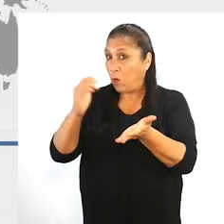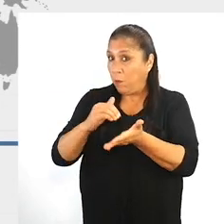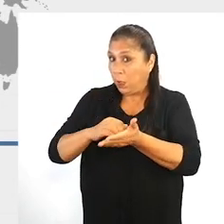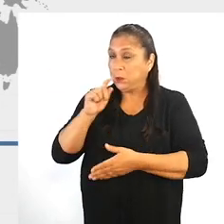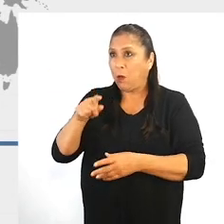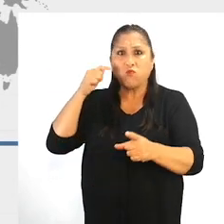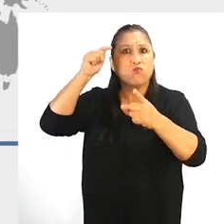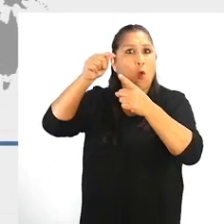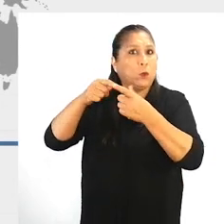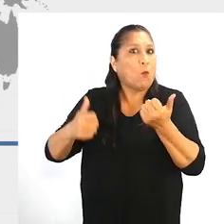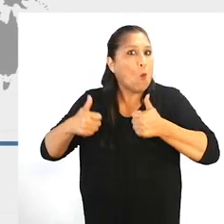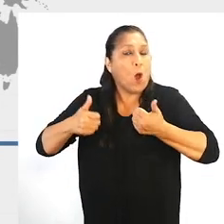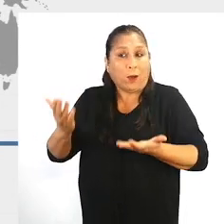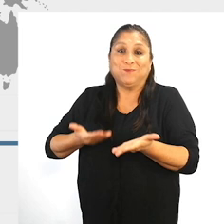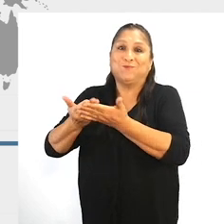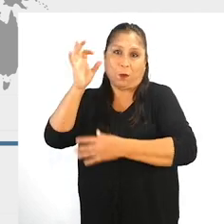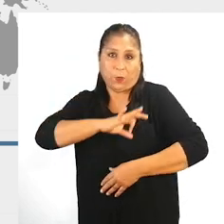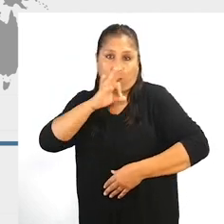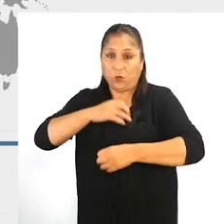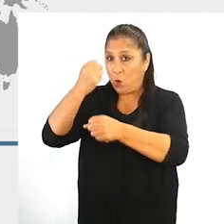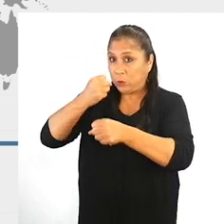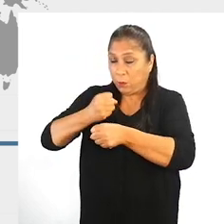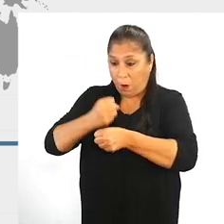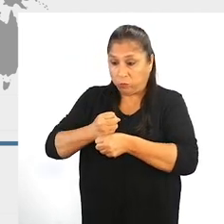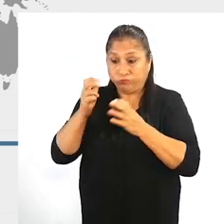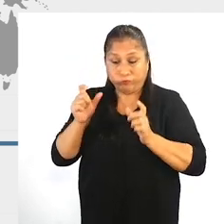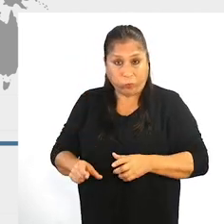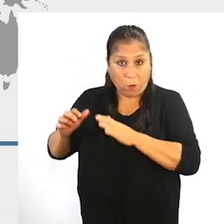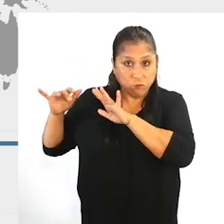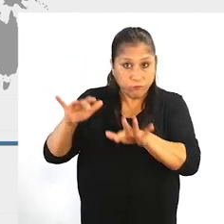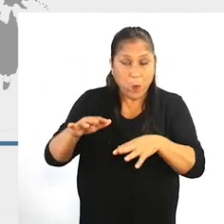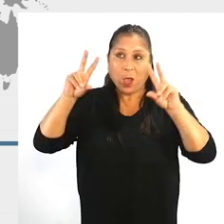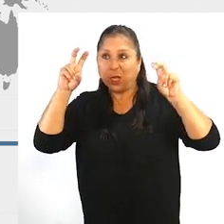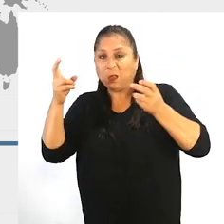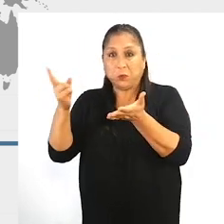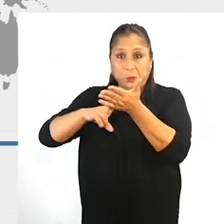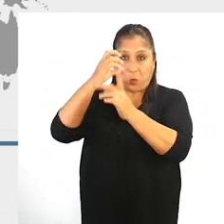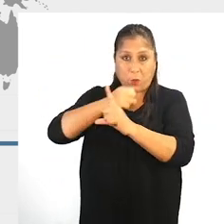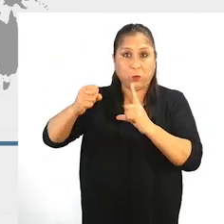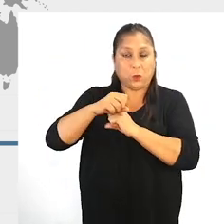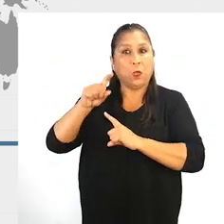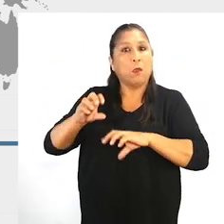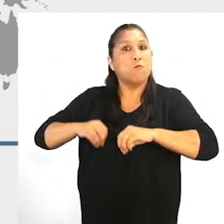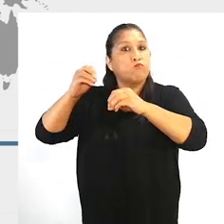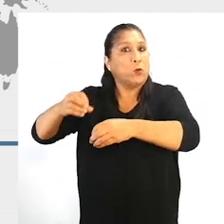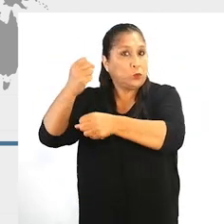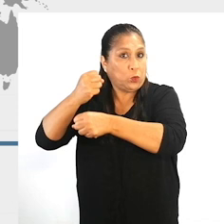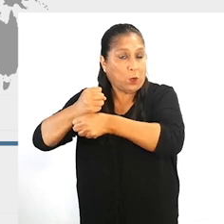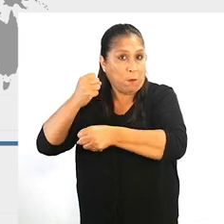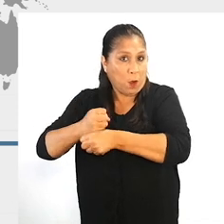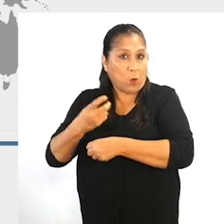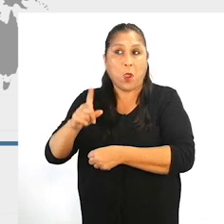que tienen por finalidad otorgar beneficios a los trabajadores migrantes en materia de seguridad social que han ejercido su